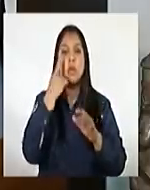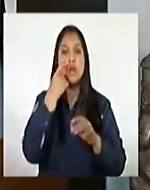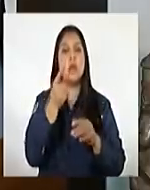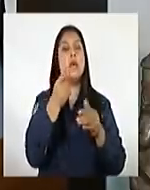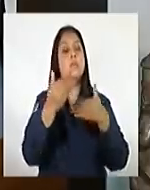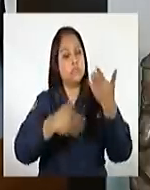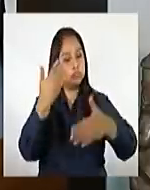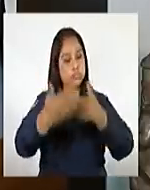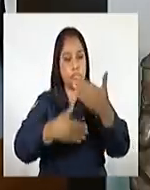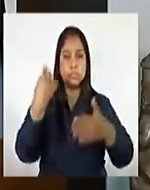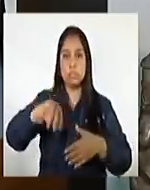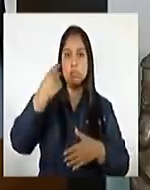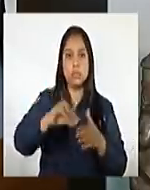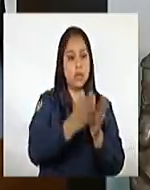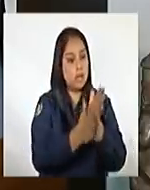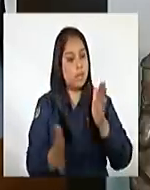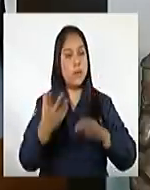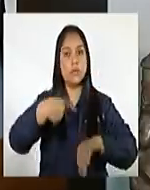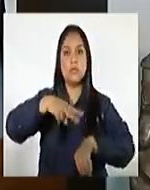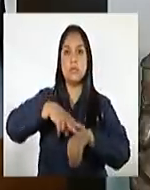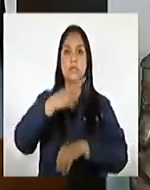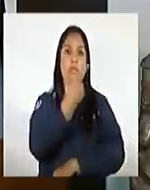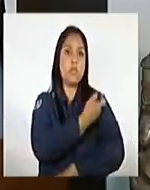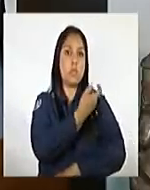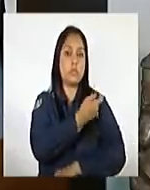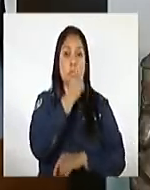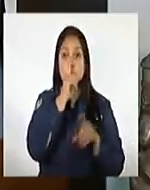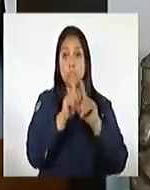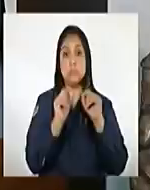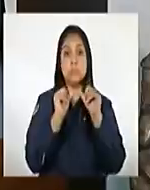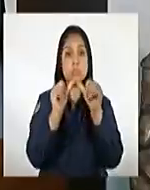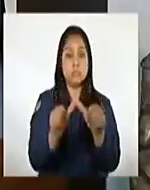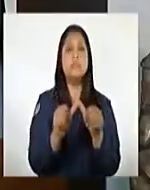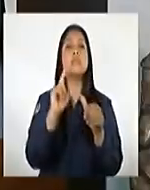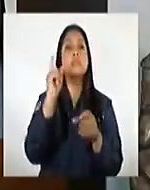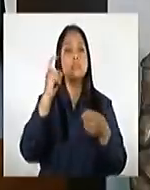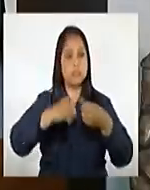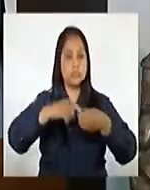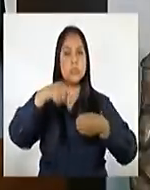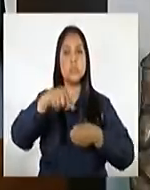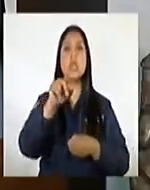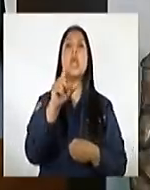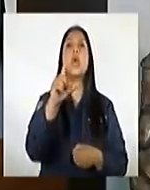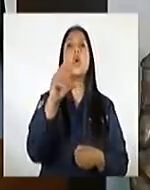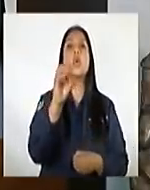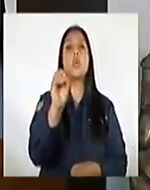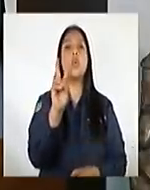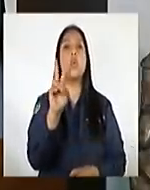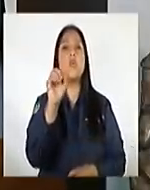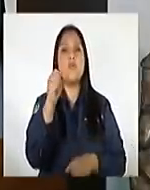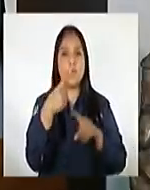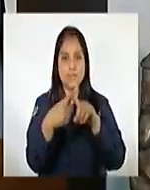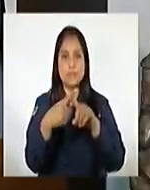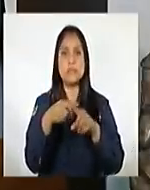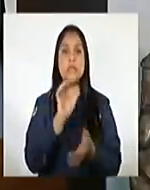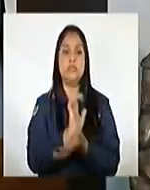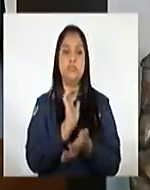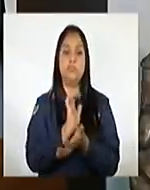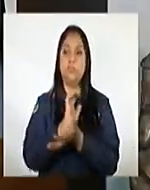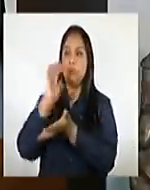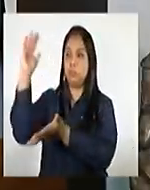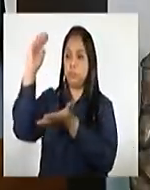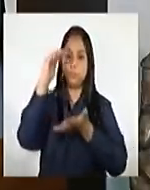el Plan Nacional de Vacunación. Además, seguimos participando en el mecanismo COVAX y esperamos una importante